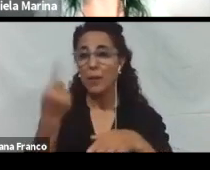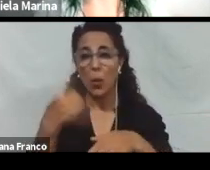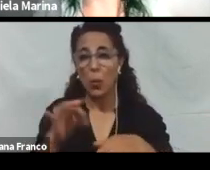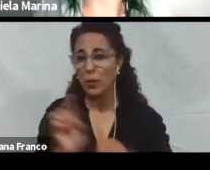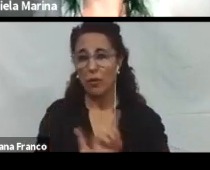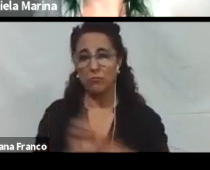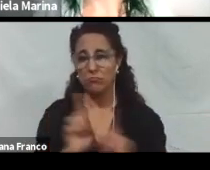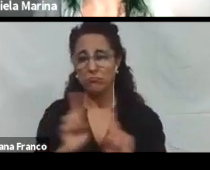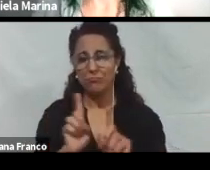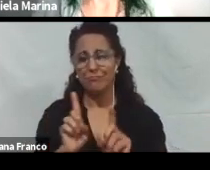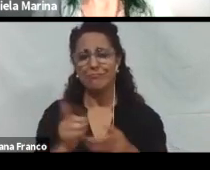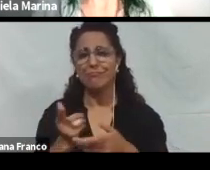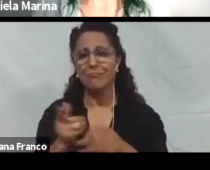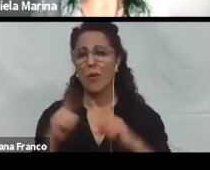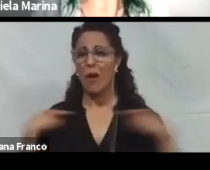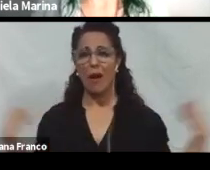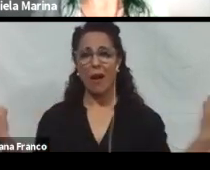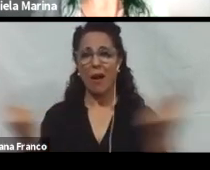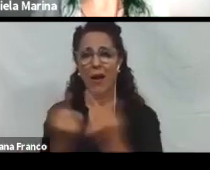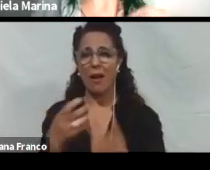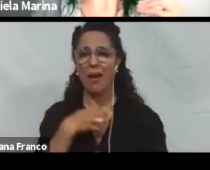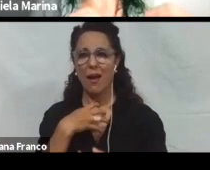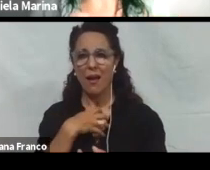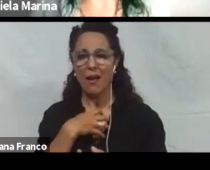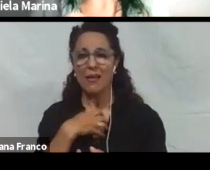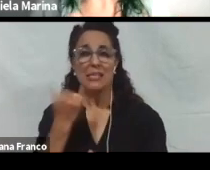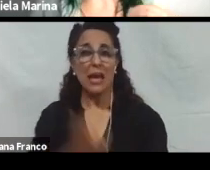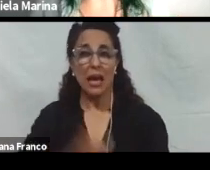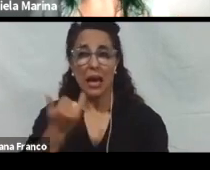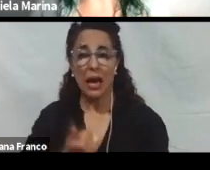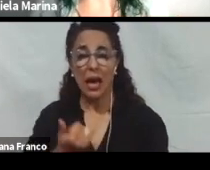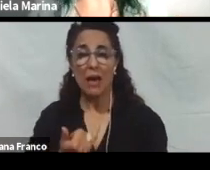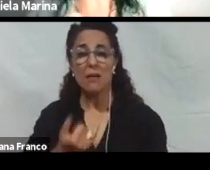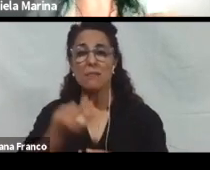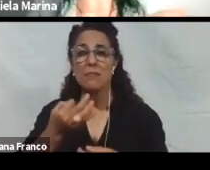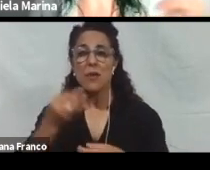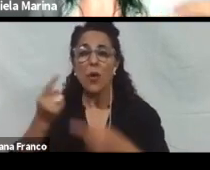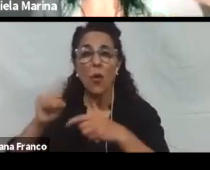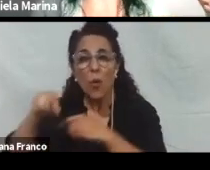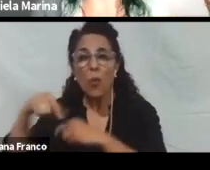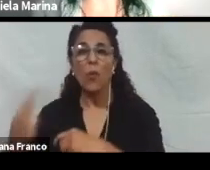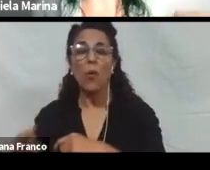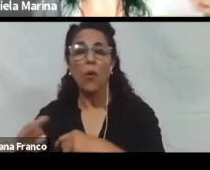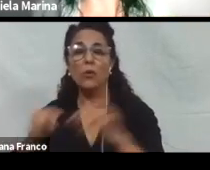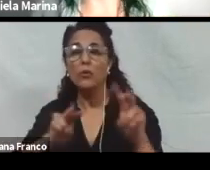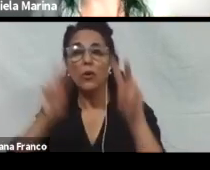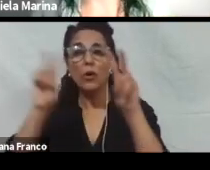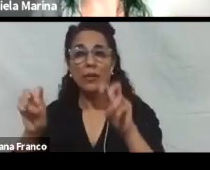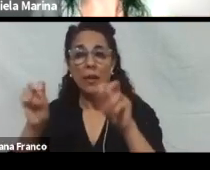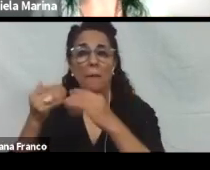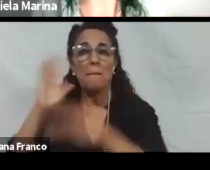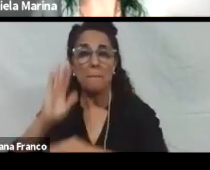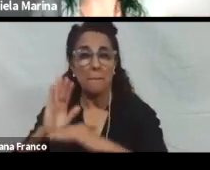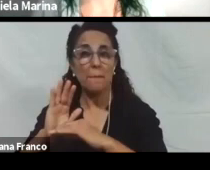en el aula, sino que también tenemos que considerar otras cuestiones que van más allá de la tecnología.